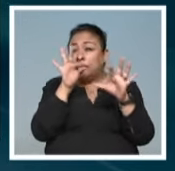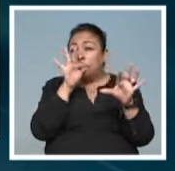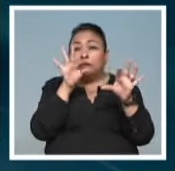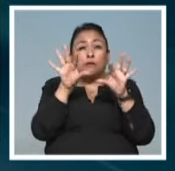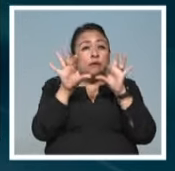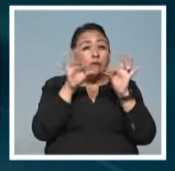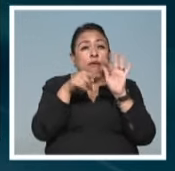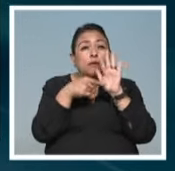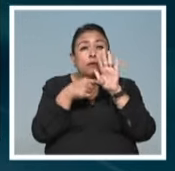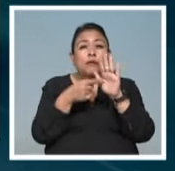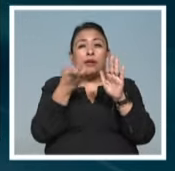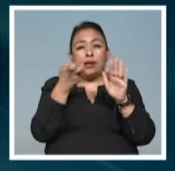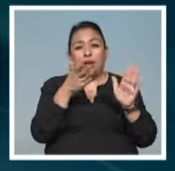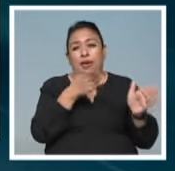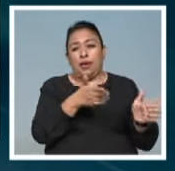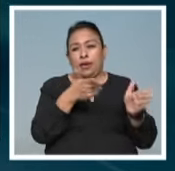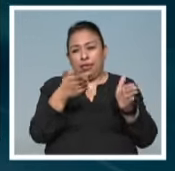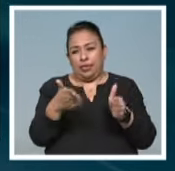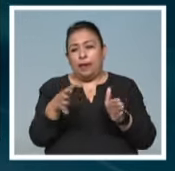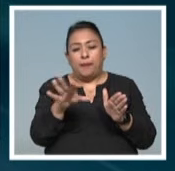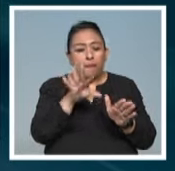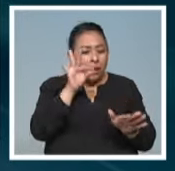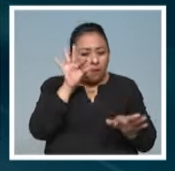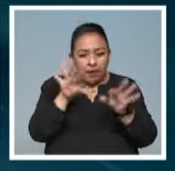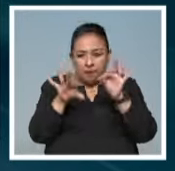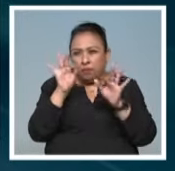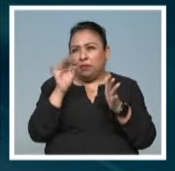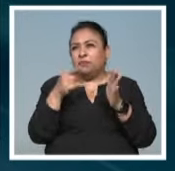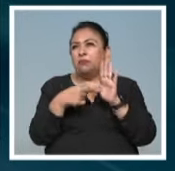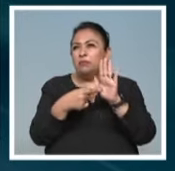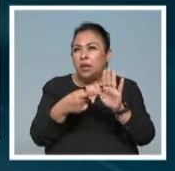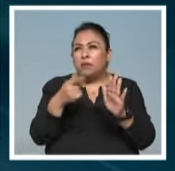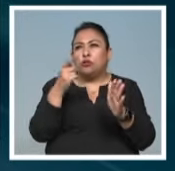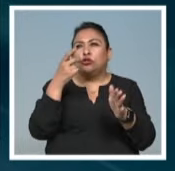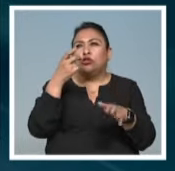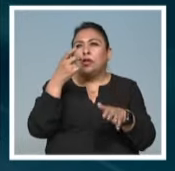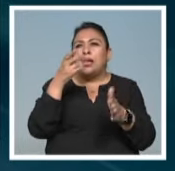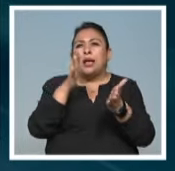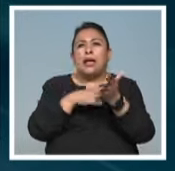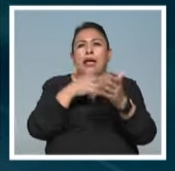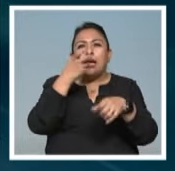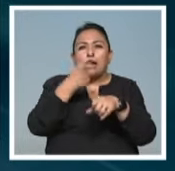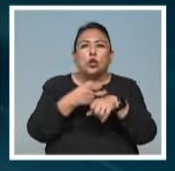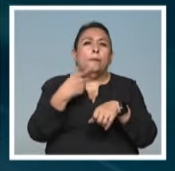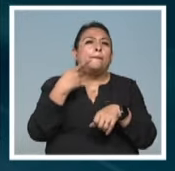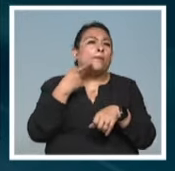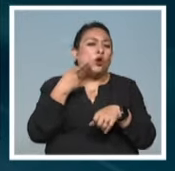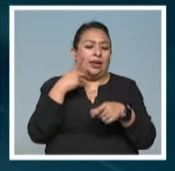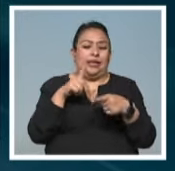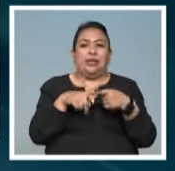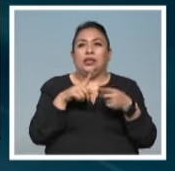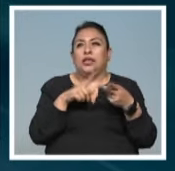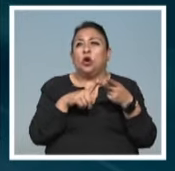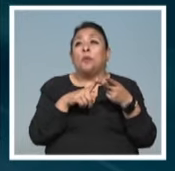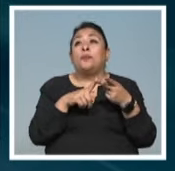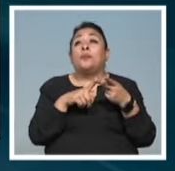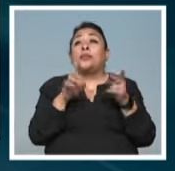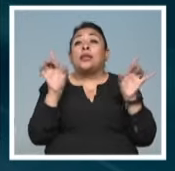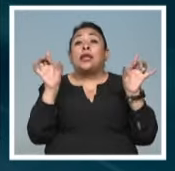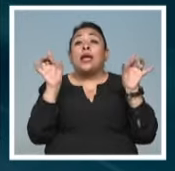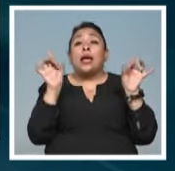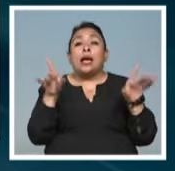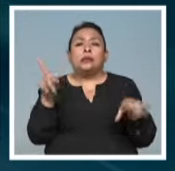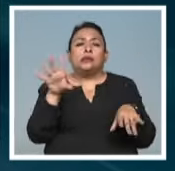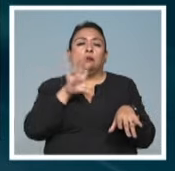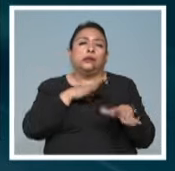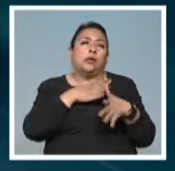cada una de esas facetas. Vamos a encontrar cartón político, por supuesto, Los Ángeles, que